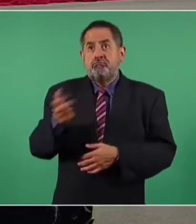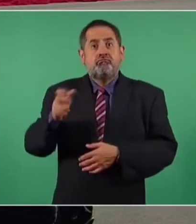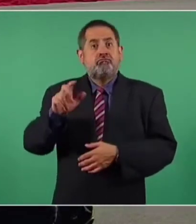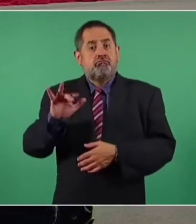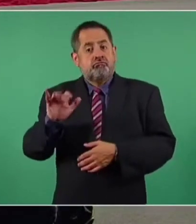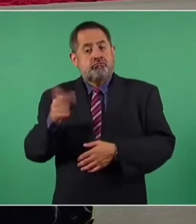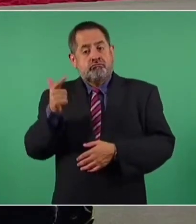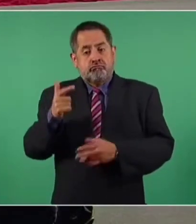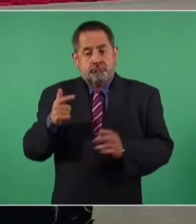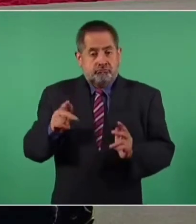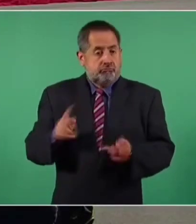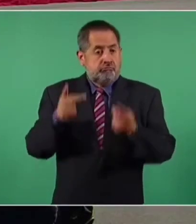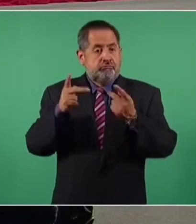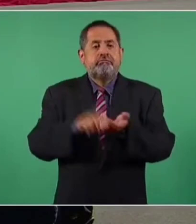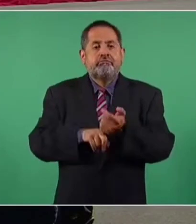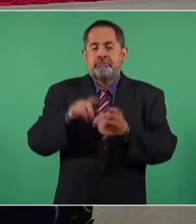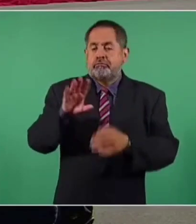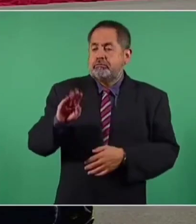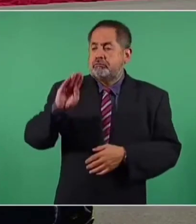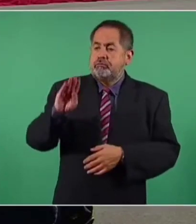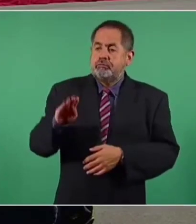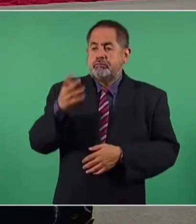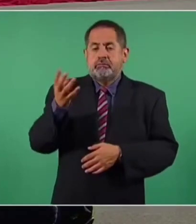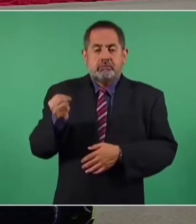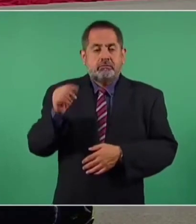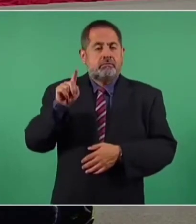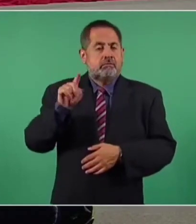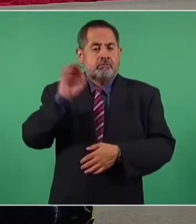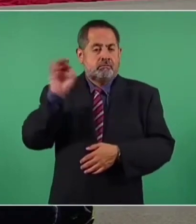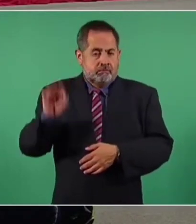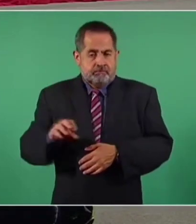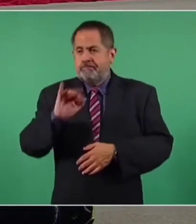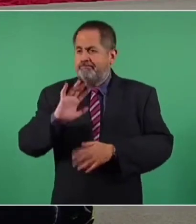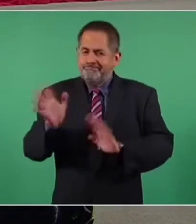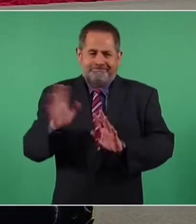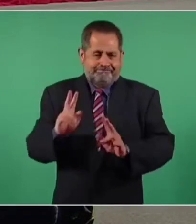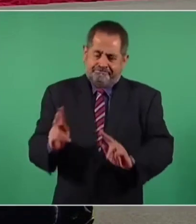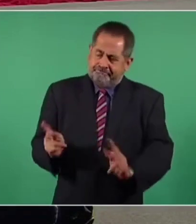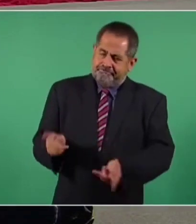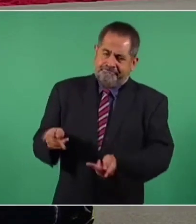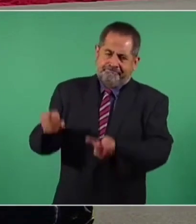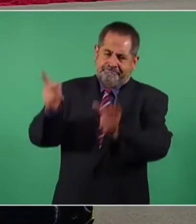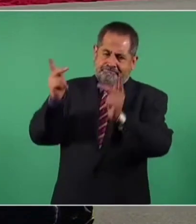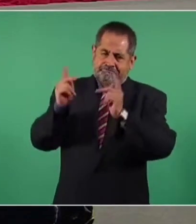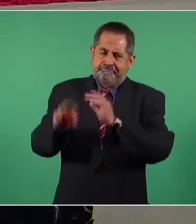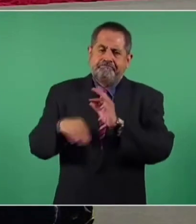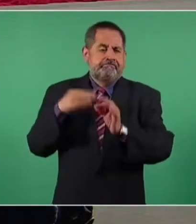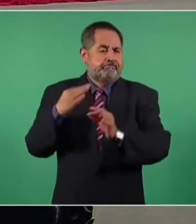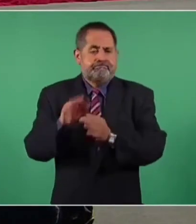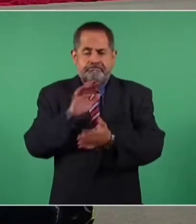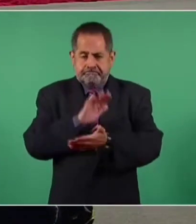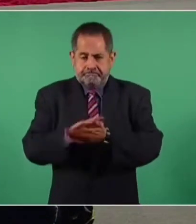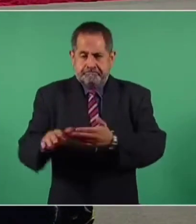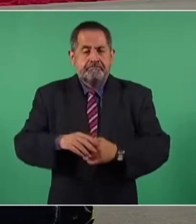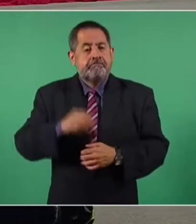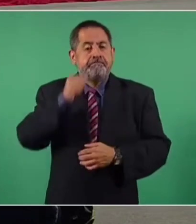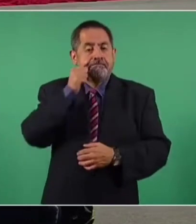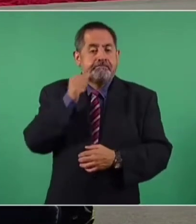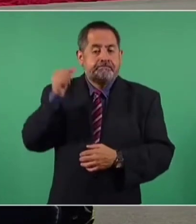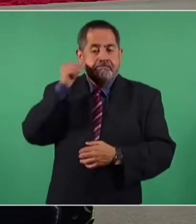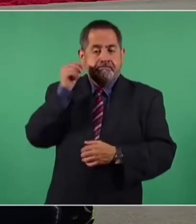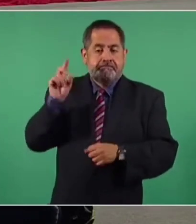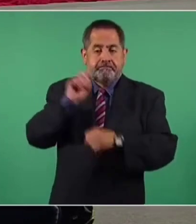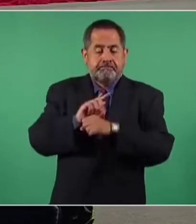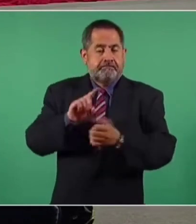que es el 99% del total de cilindros. Y el lunes, ayer, 30 de